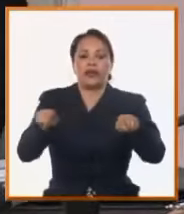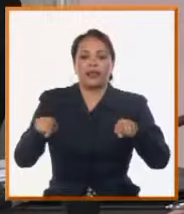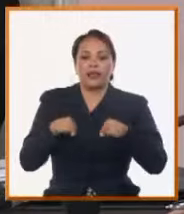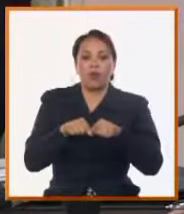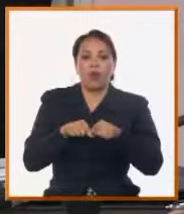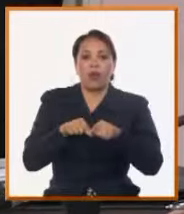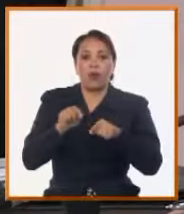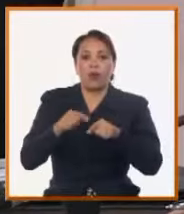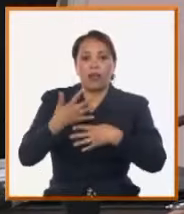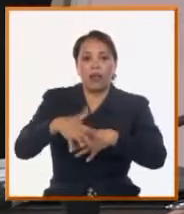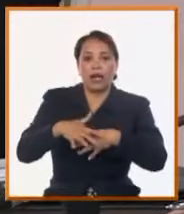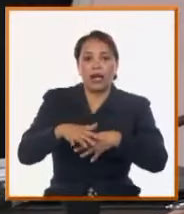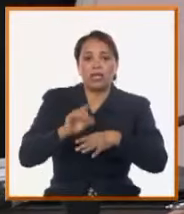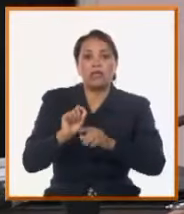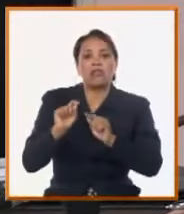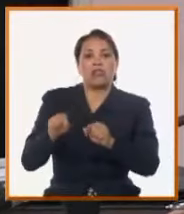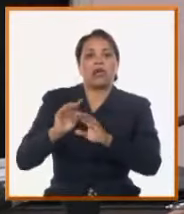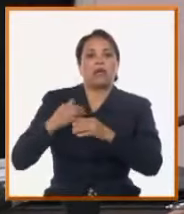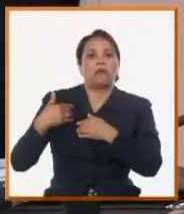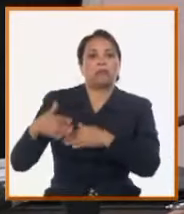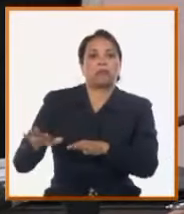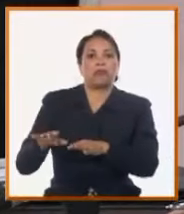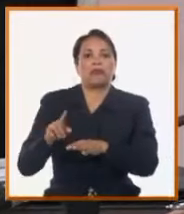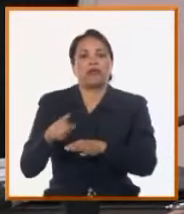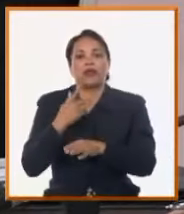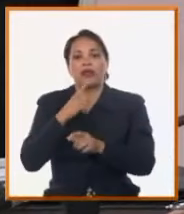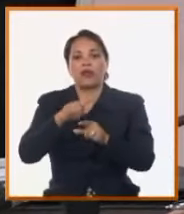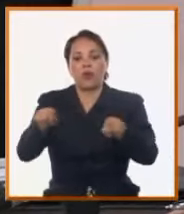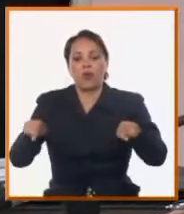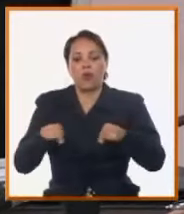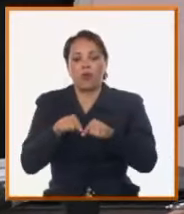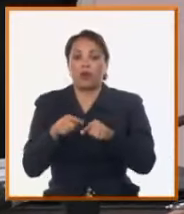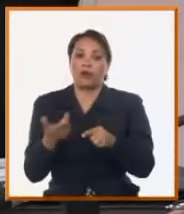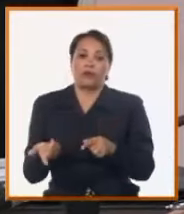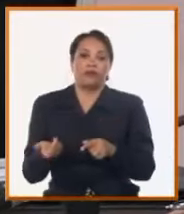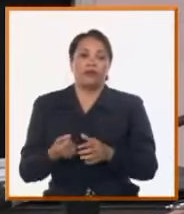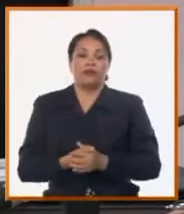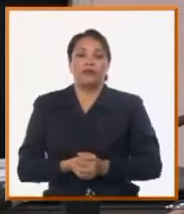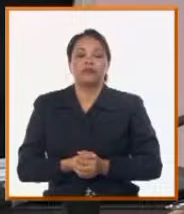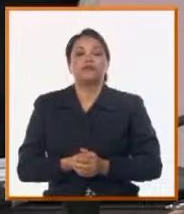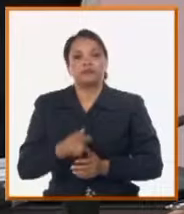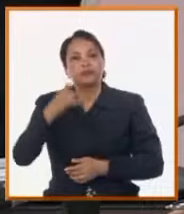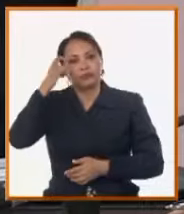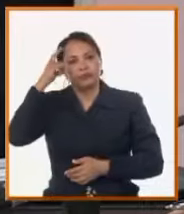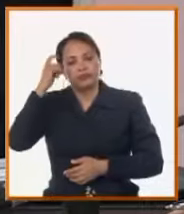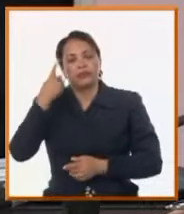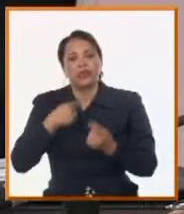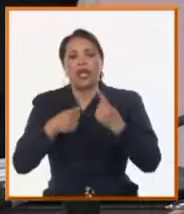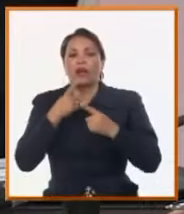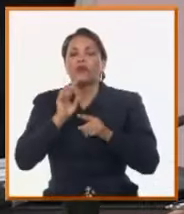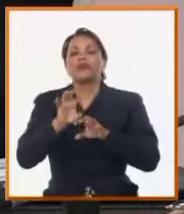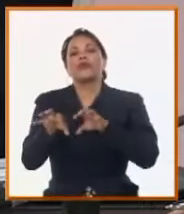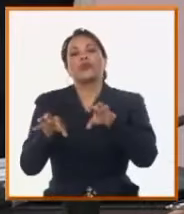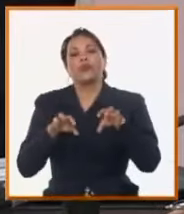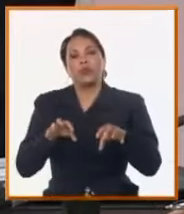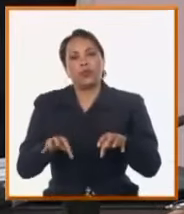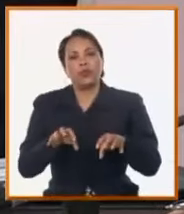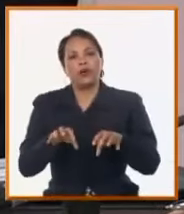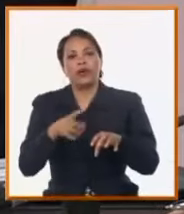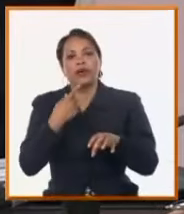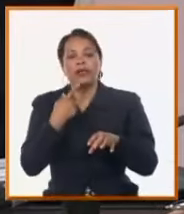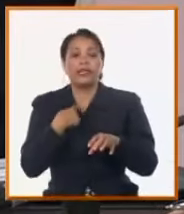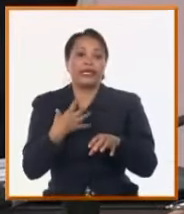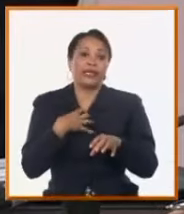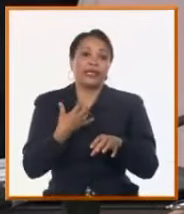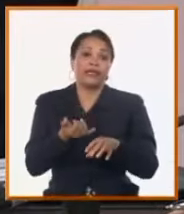el tap, el selle de esas reparaciones. Hay casos muy puntuales que tienen que ver con recursos,